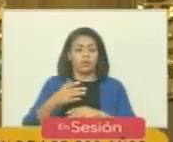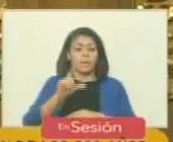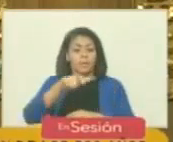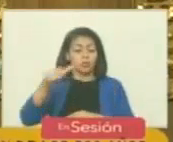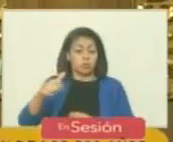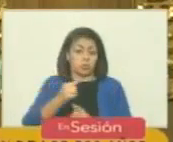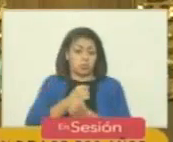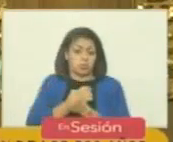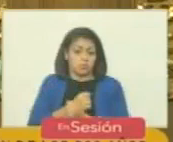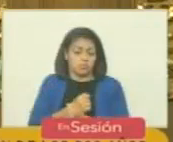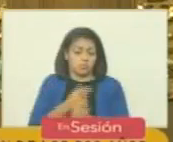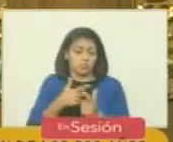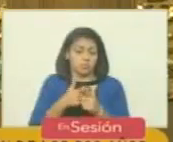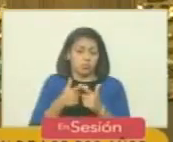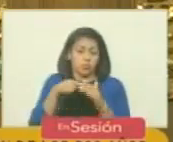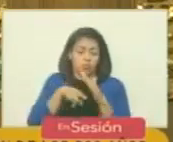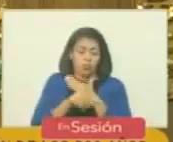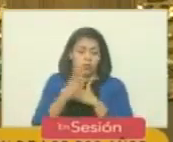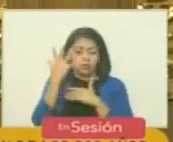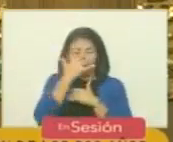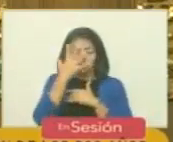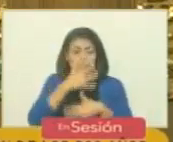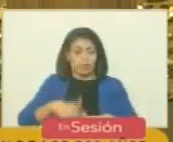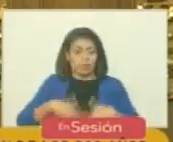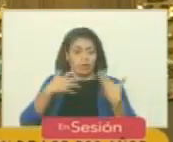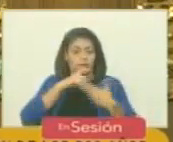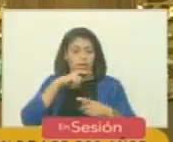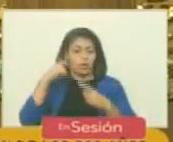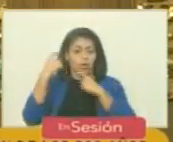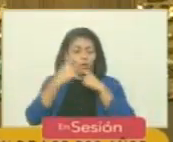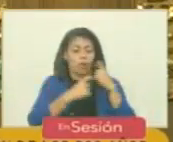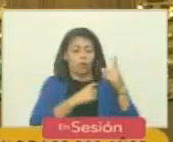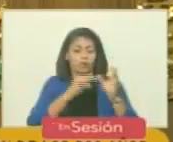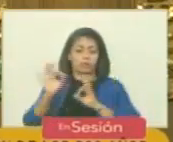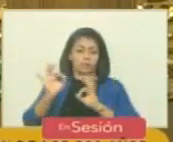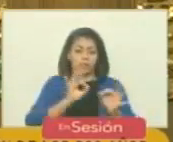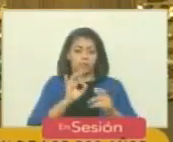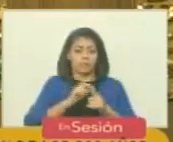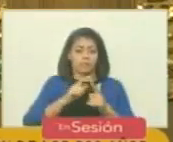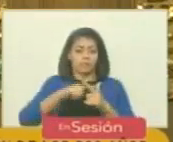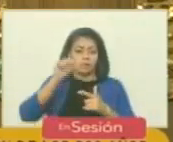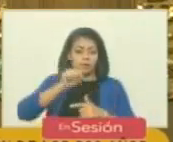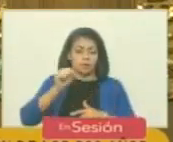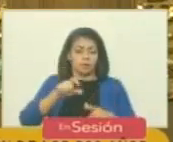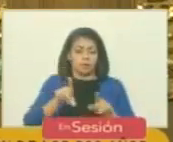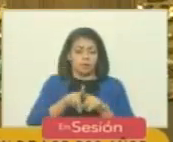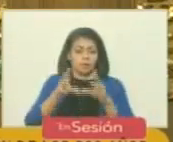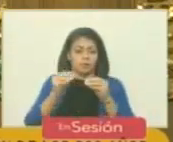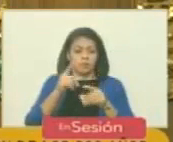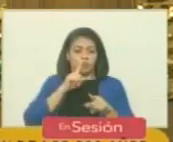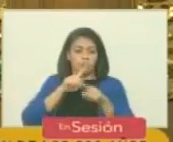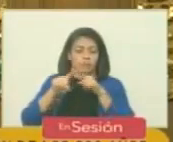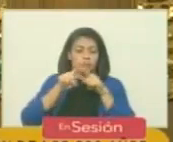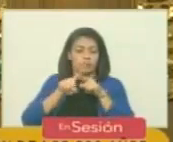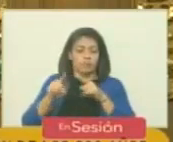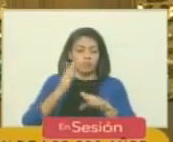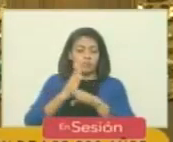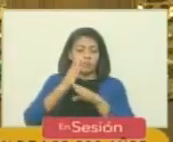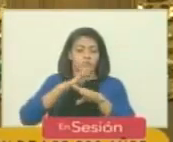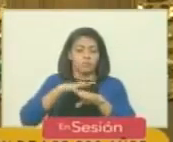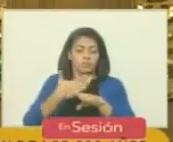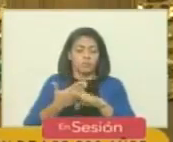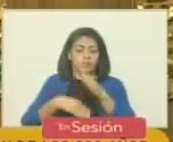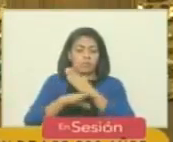sembradores de recelo dudas rabia odio eficientes eso sí tanto que el rumor de su rastrero trabajo